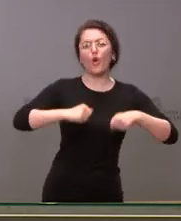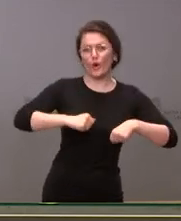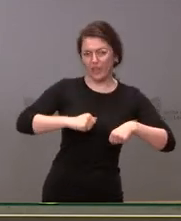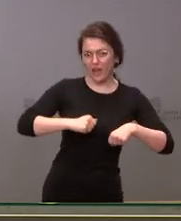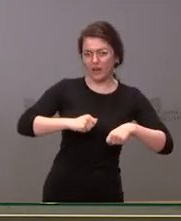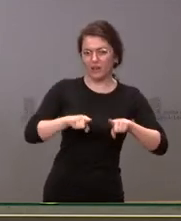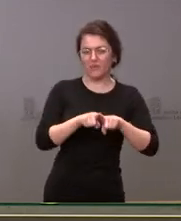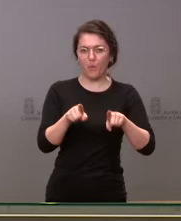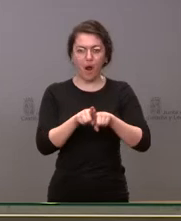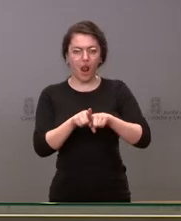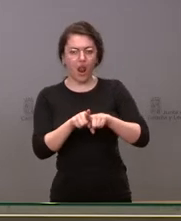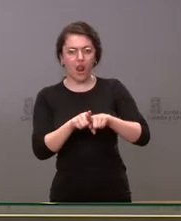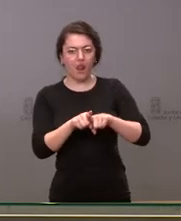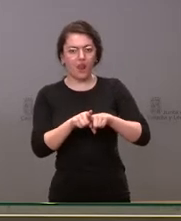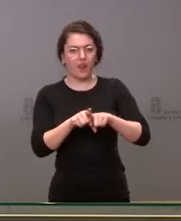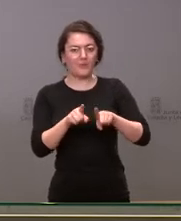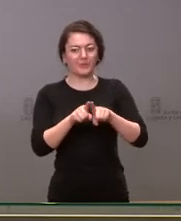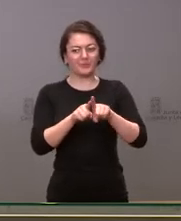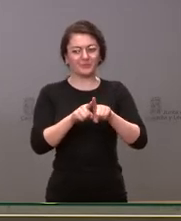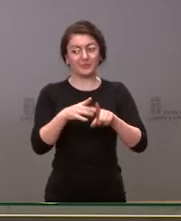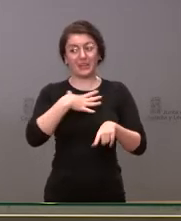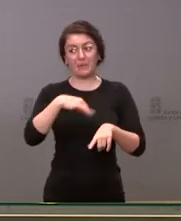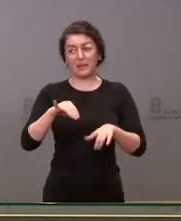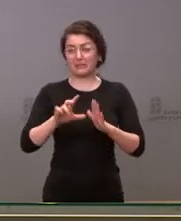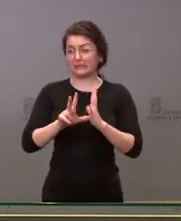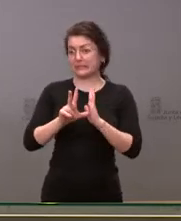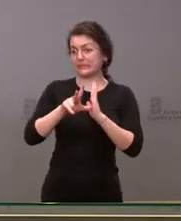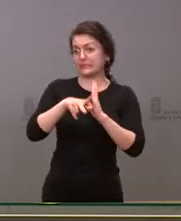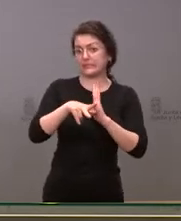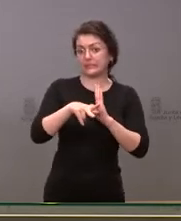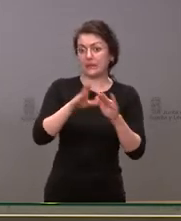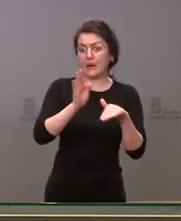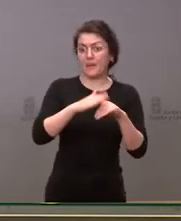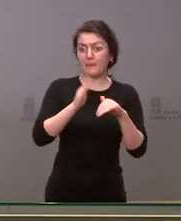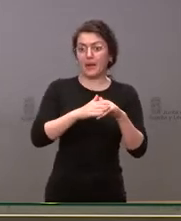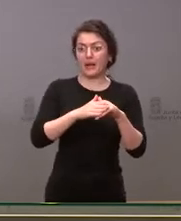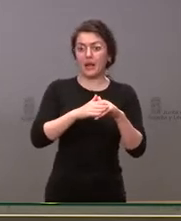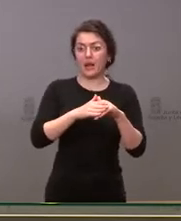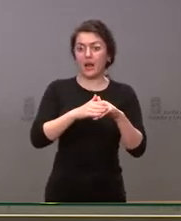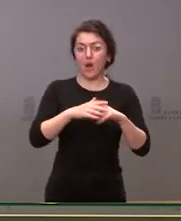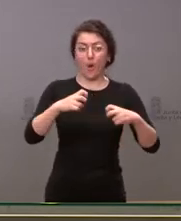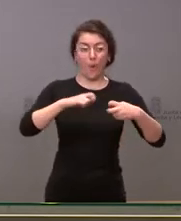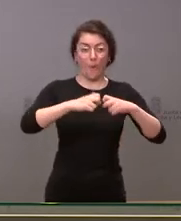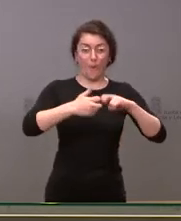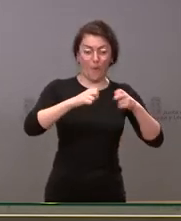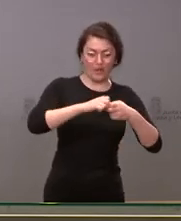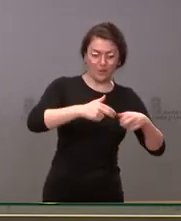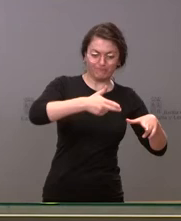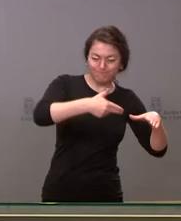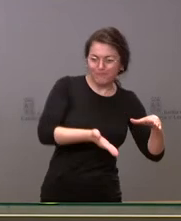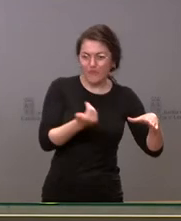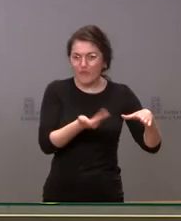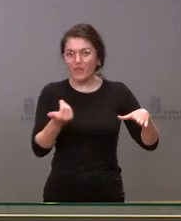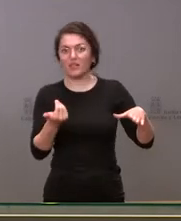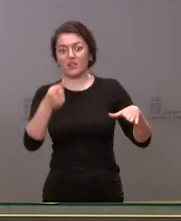suponer un retraso en las labores que están haciendo de exhumación etcétera yo no sé si esto va a conllevar la